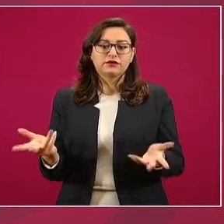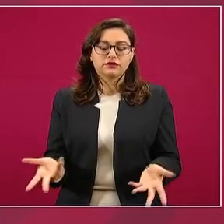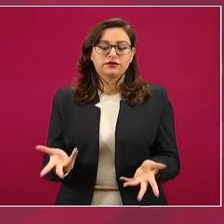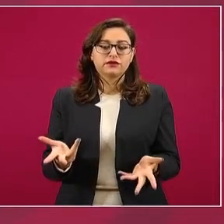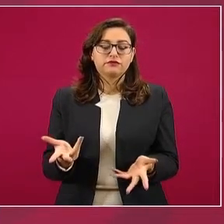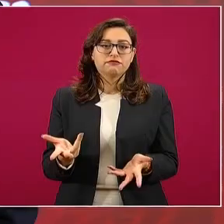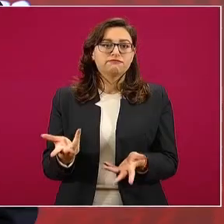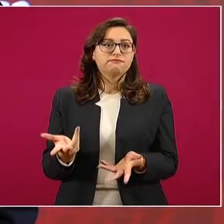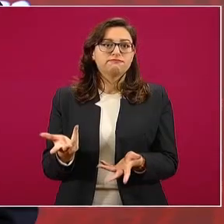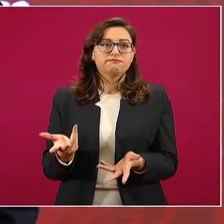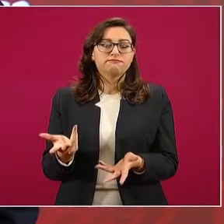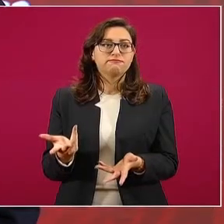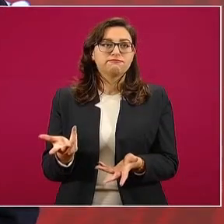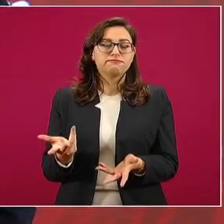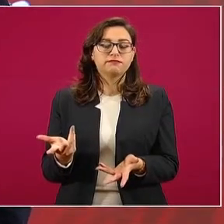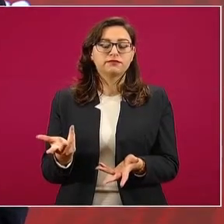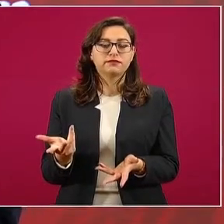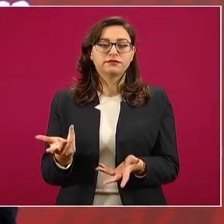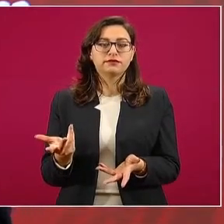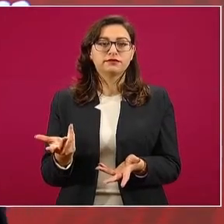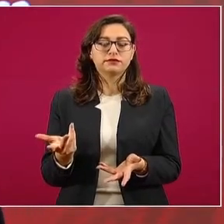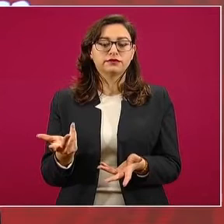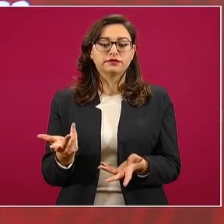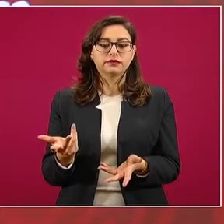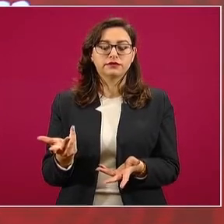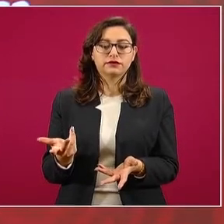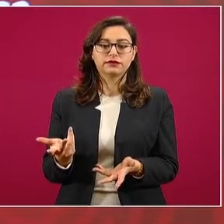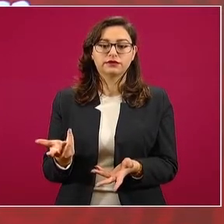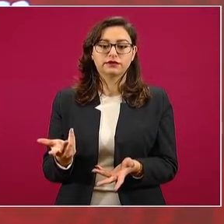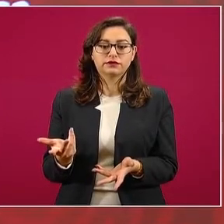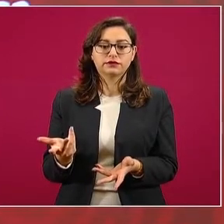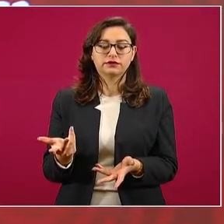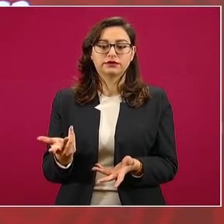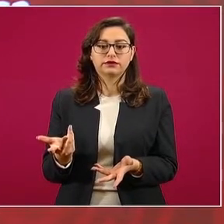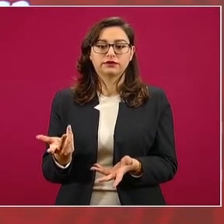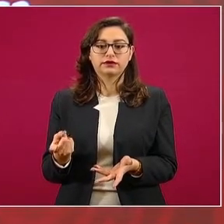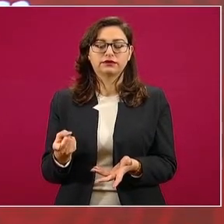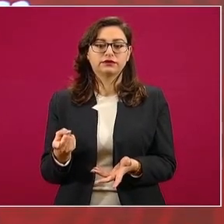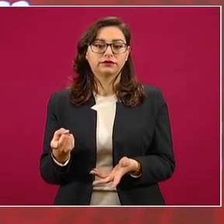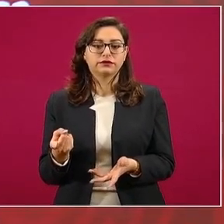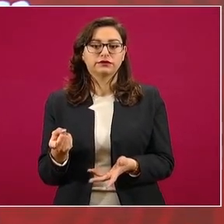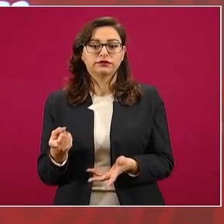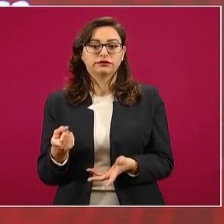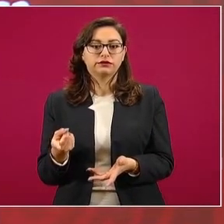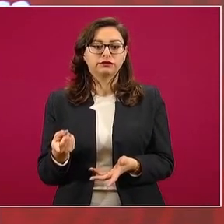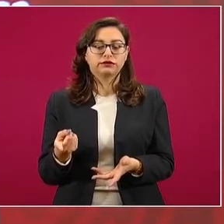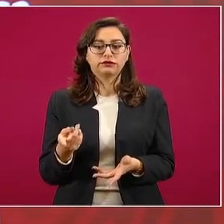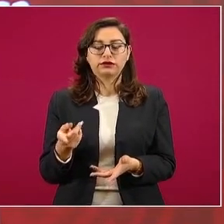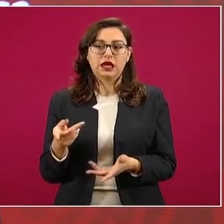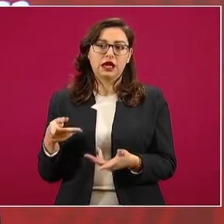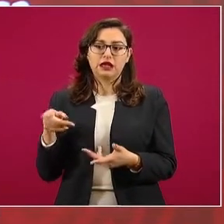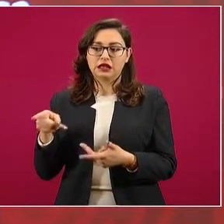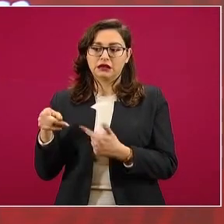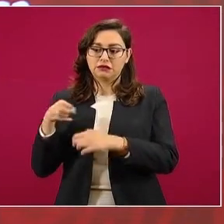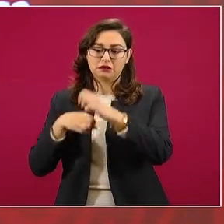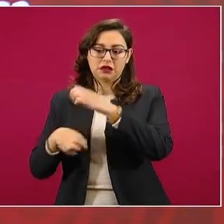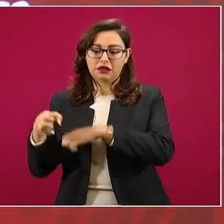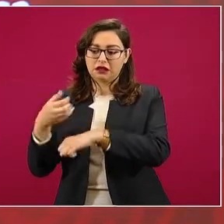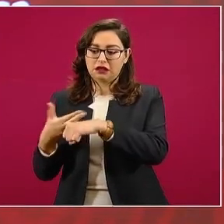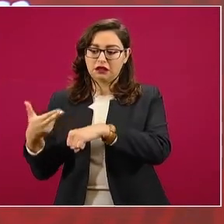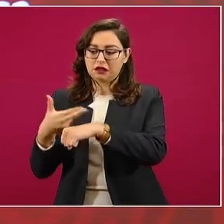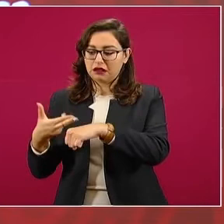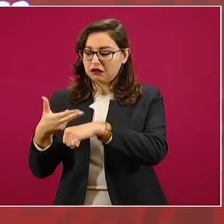opción de contratar a una empresa para que se hiciera cargo de toda la